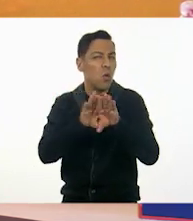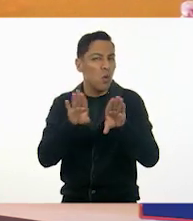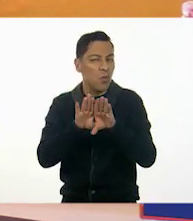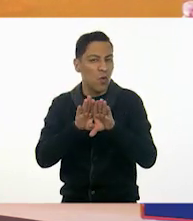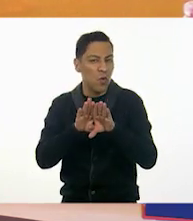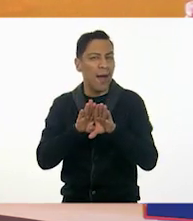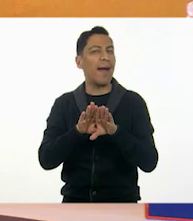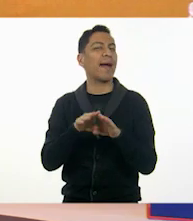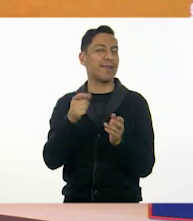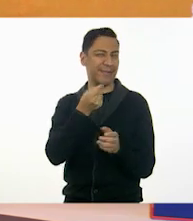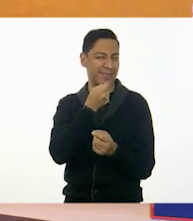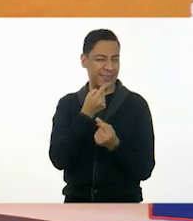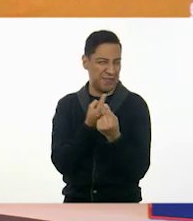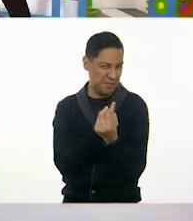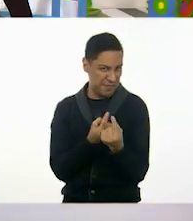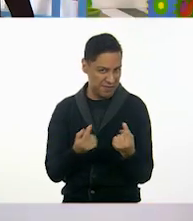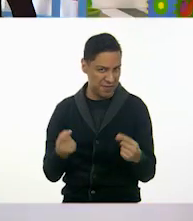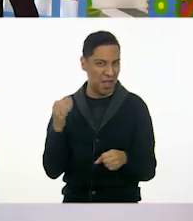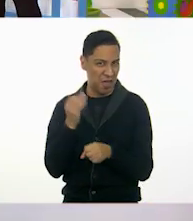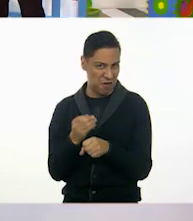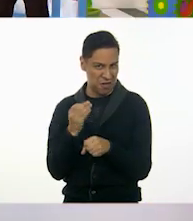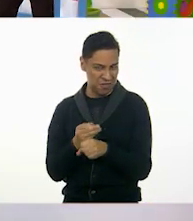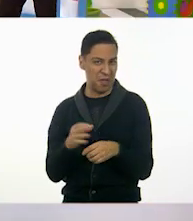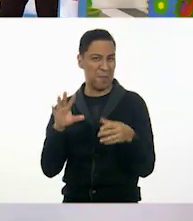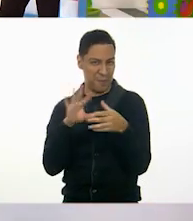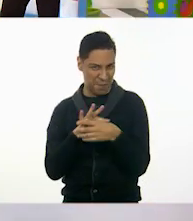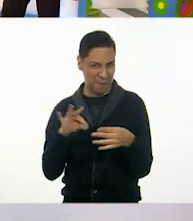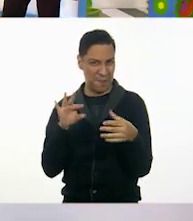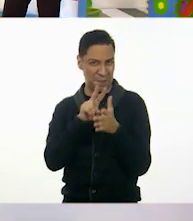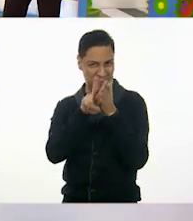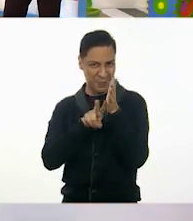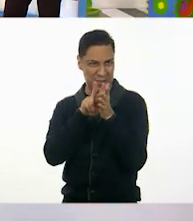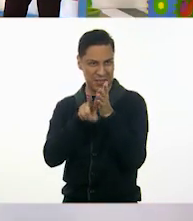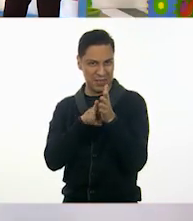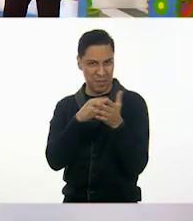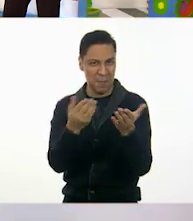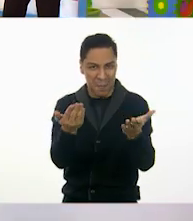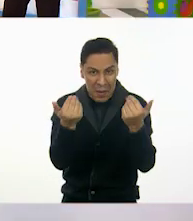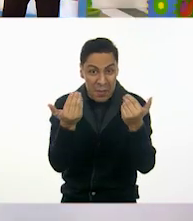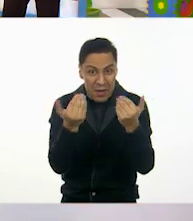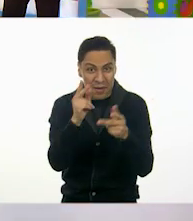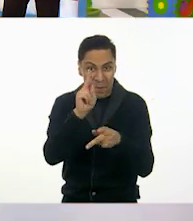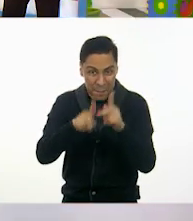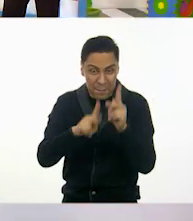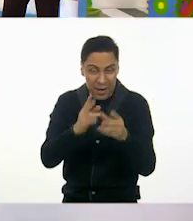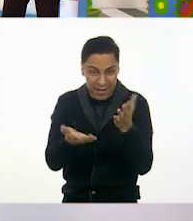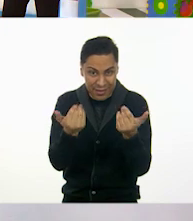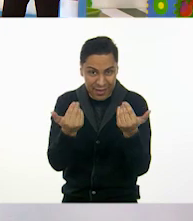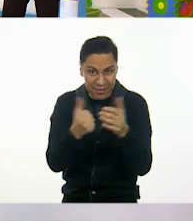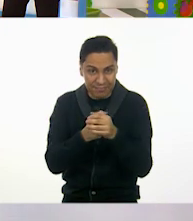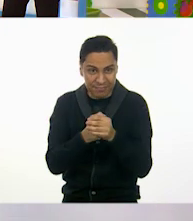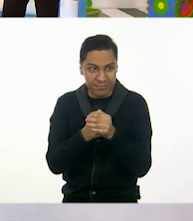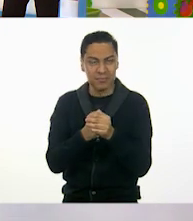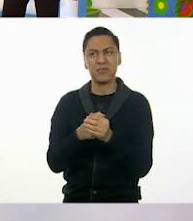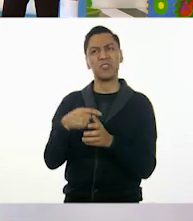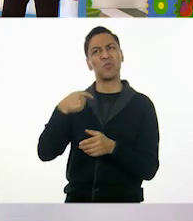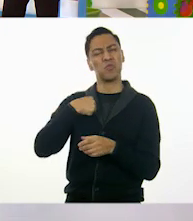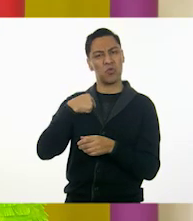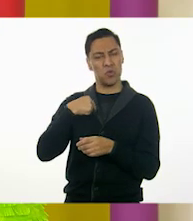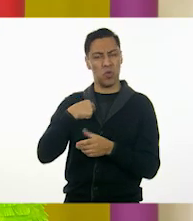comenten qué hicieron el año pasado. Estaría bien. Yo escucho sus comentarios, niñas y niños. Platíquenme. Yo, por ejemplo, hice